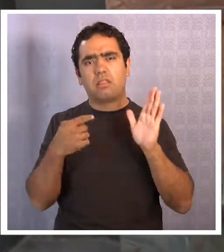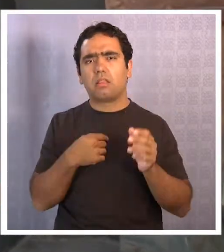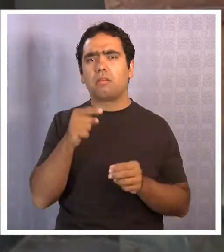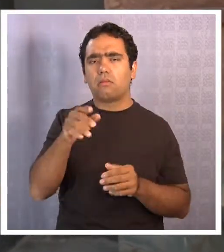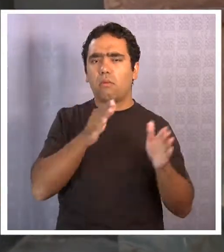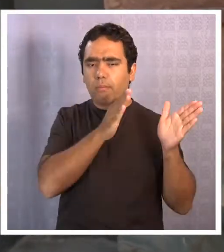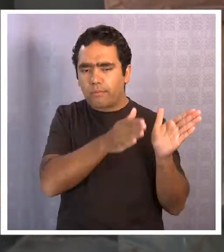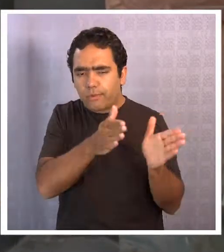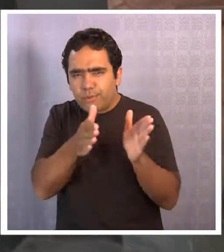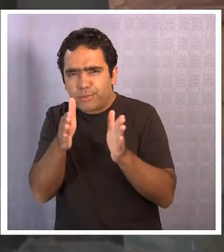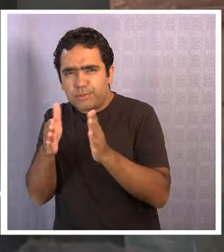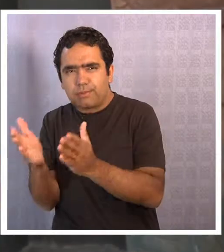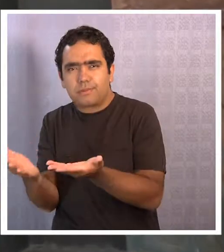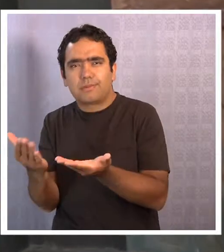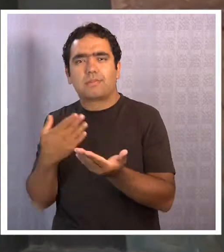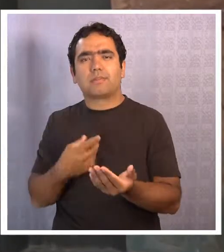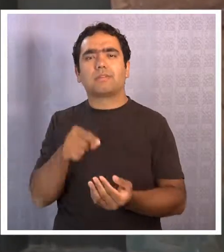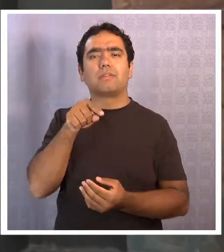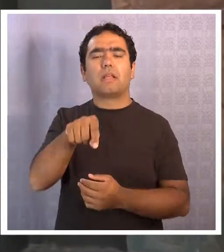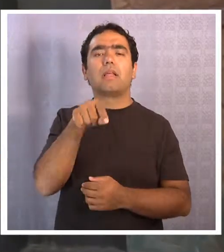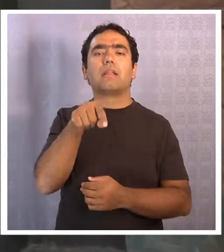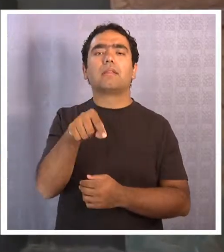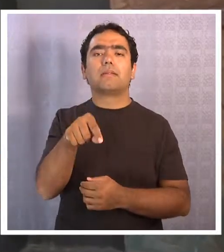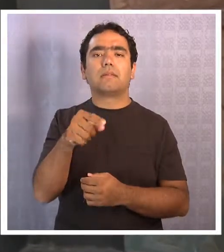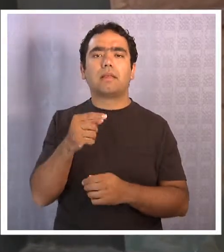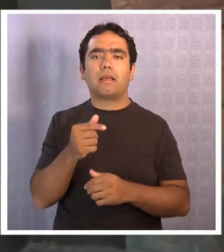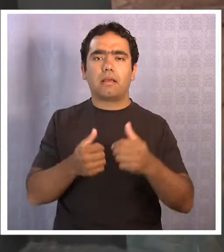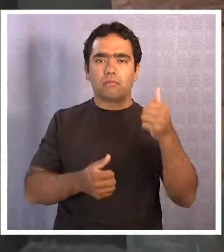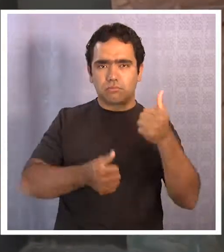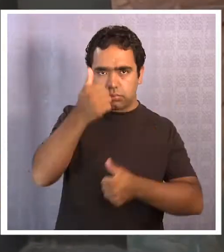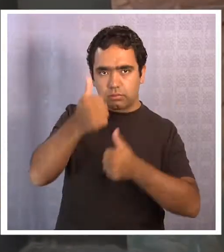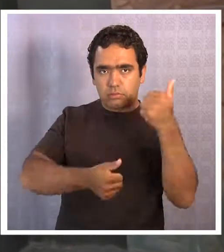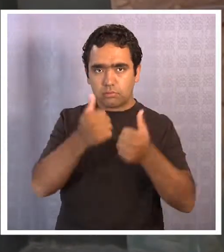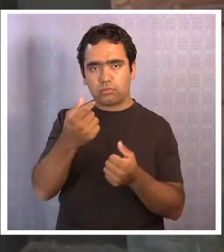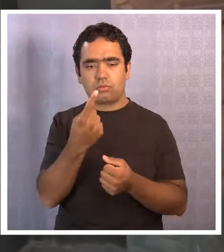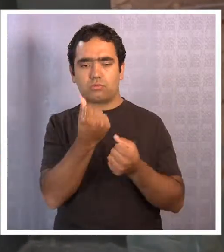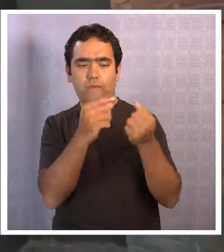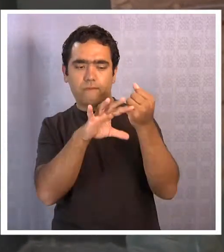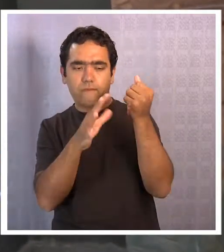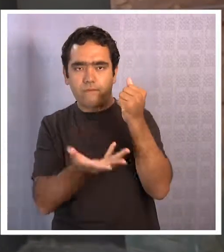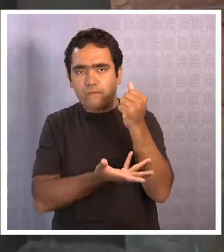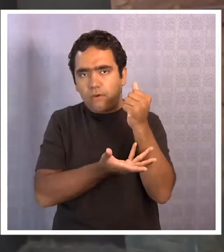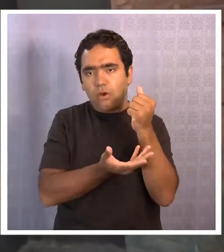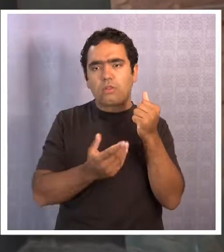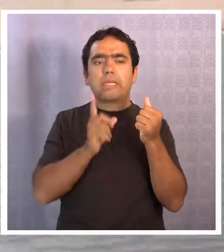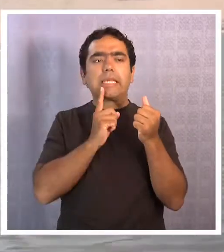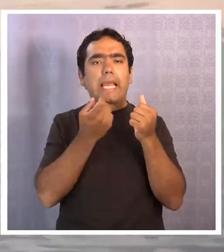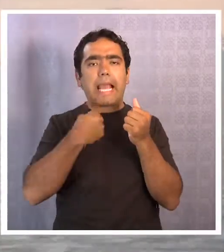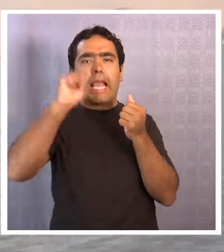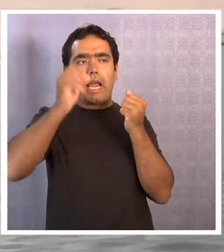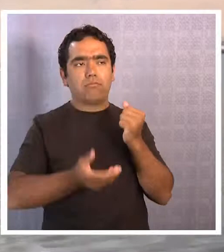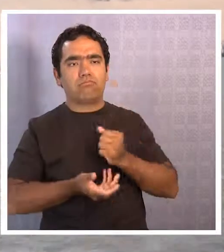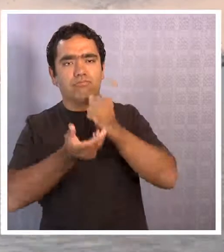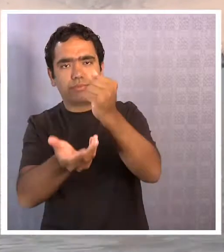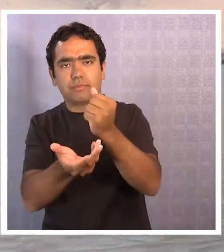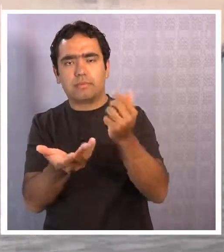el proceso de este concurso, de estos fondos